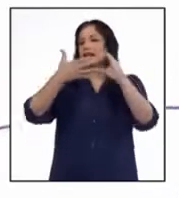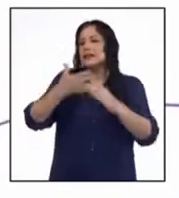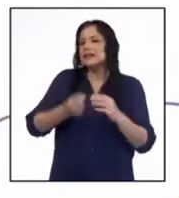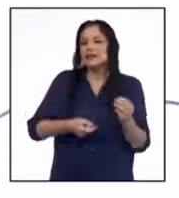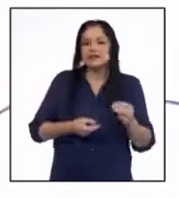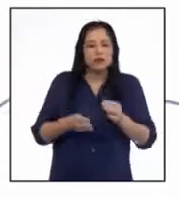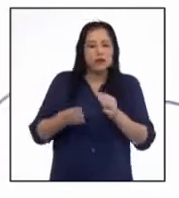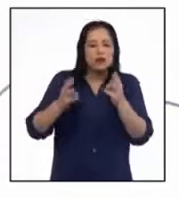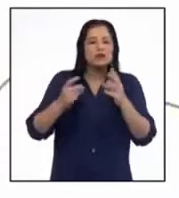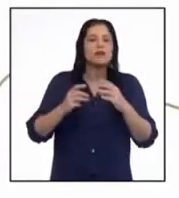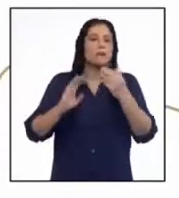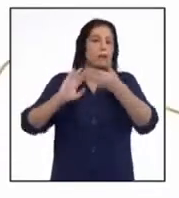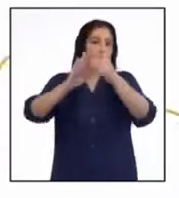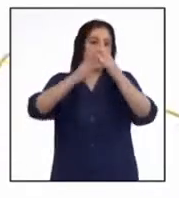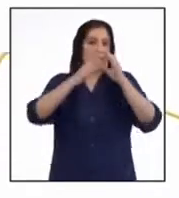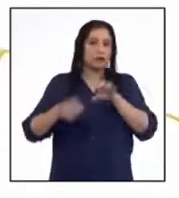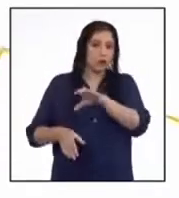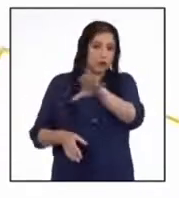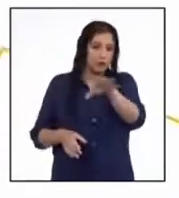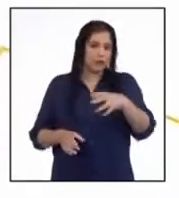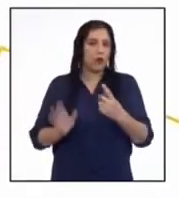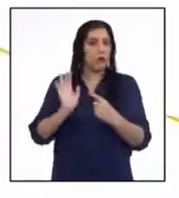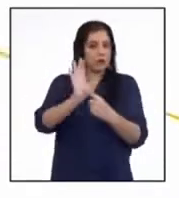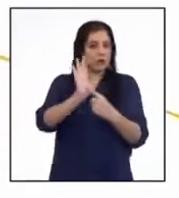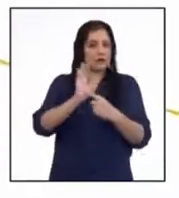tendencias de una población o muestra.